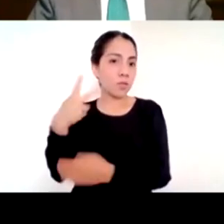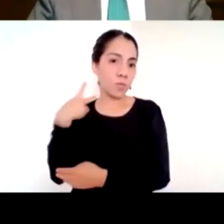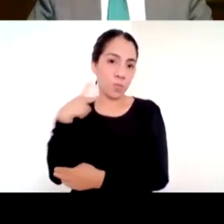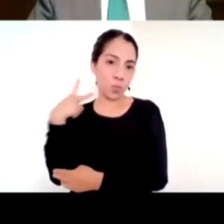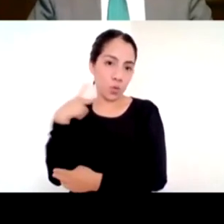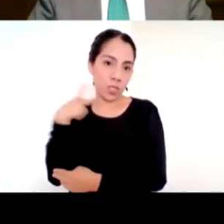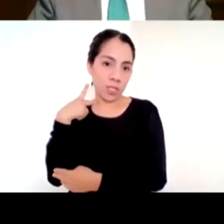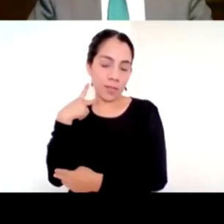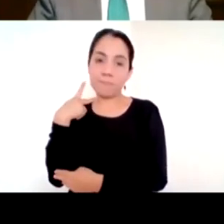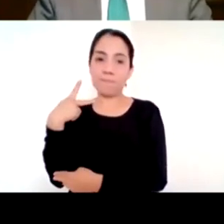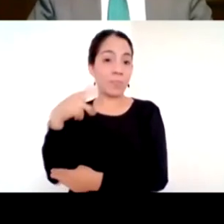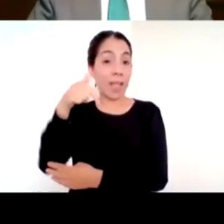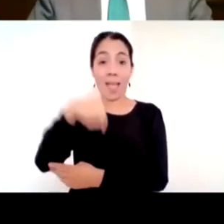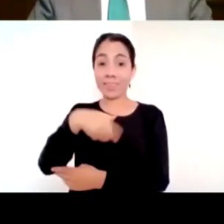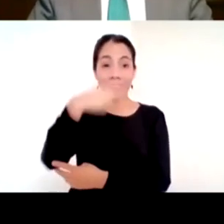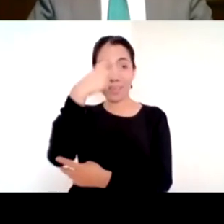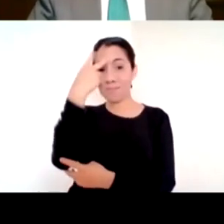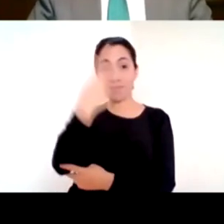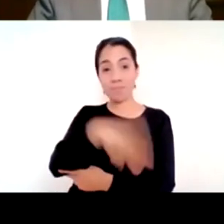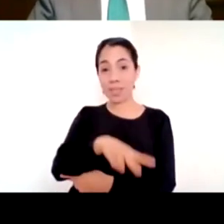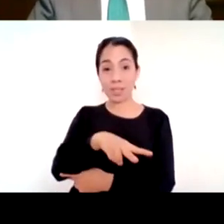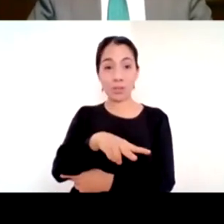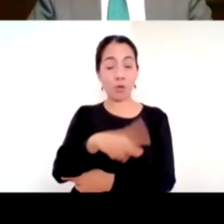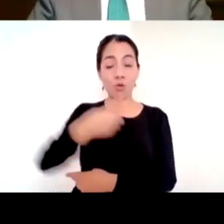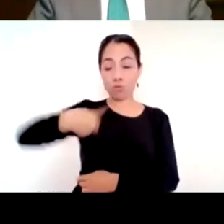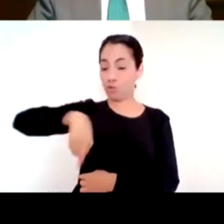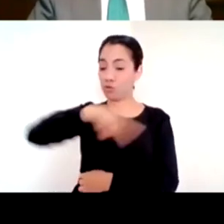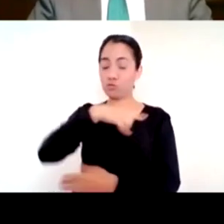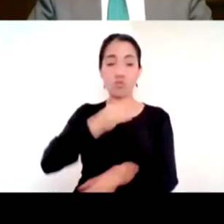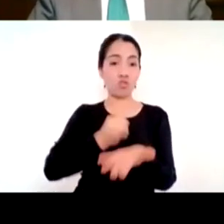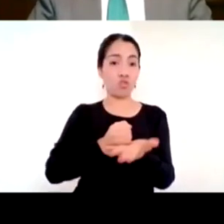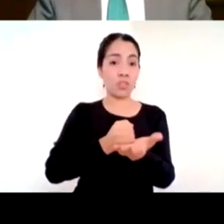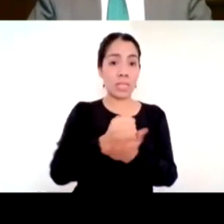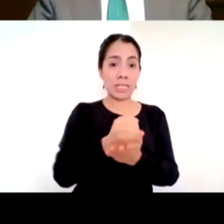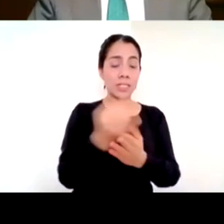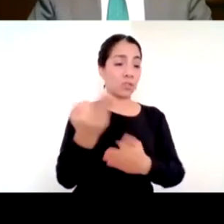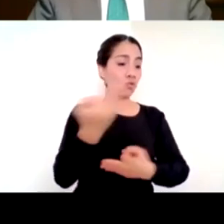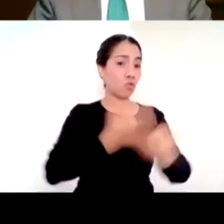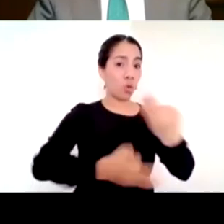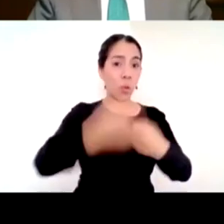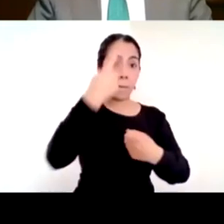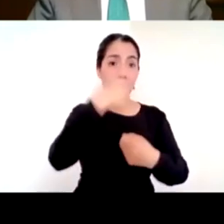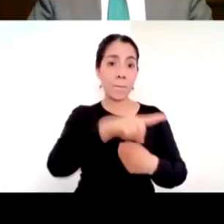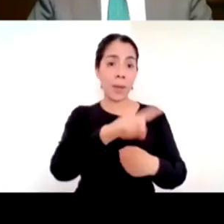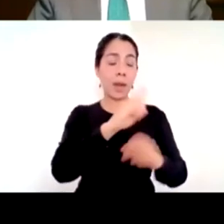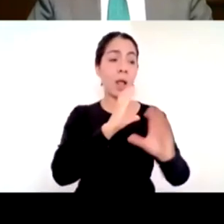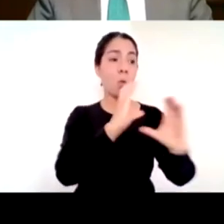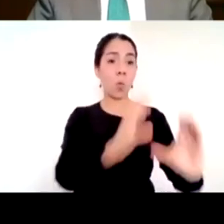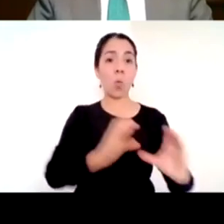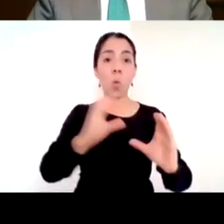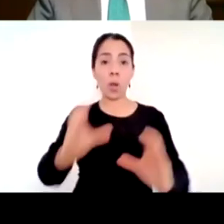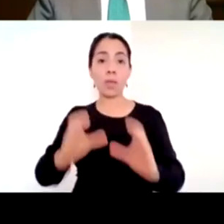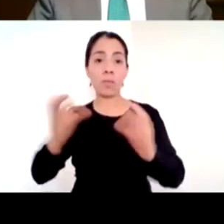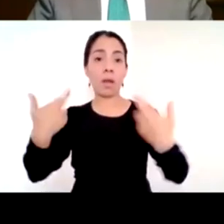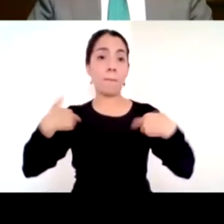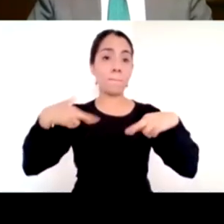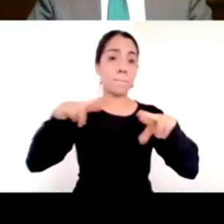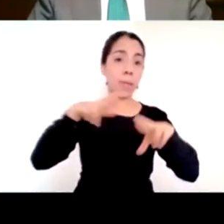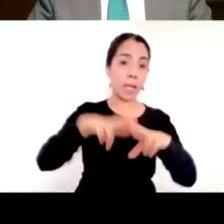la seguridad de la comunidad educativa, de las maestras y los maestros, y de las niñas y de los niños, y sobre criterios